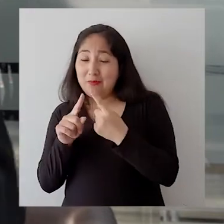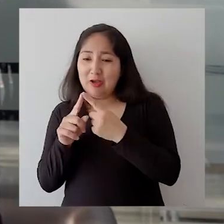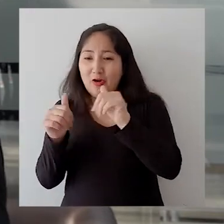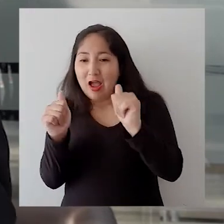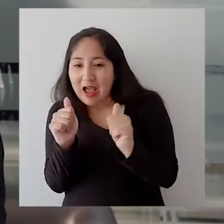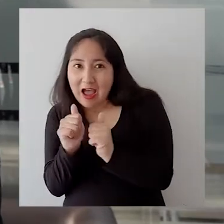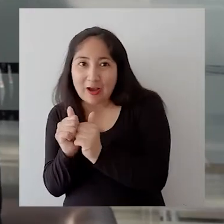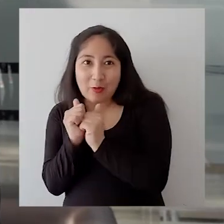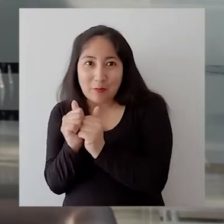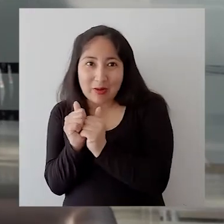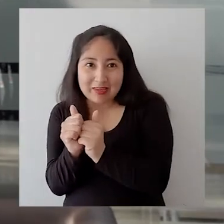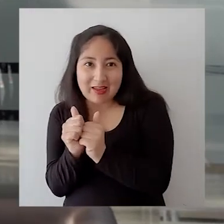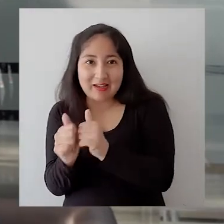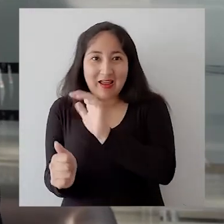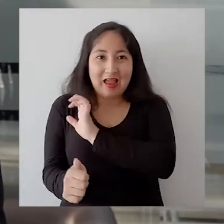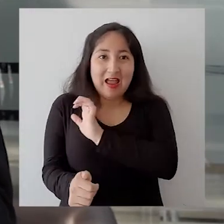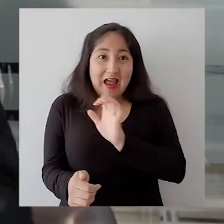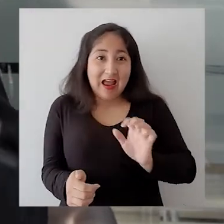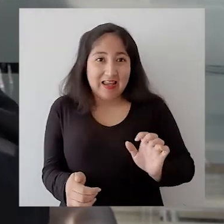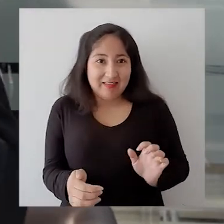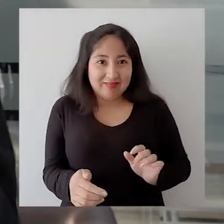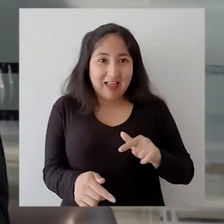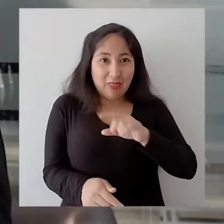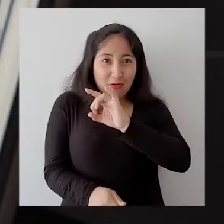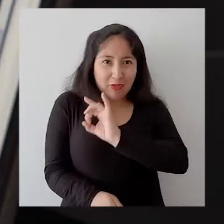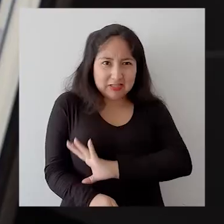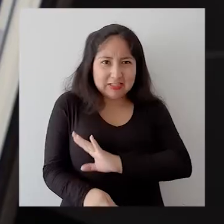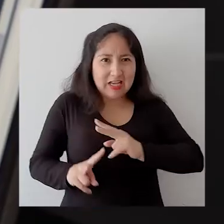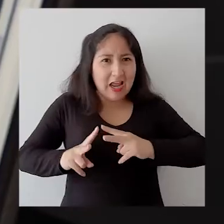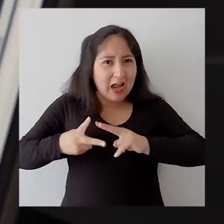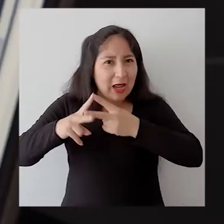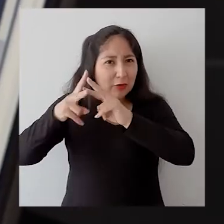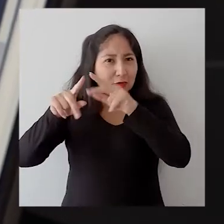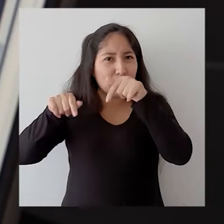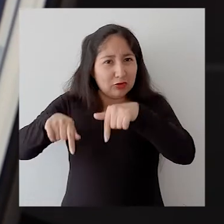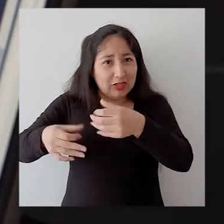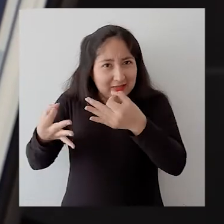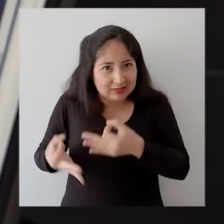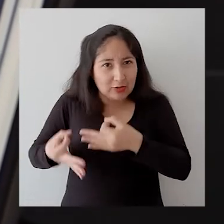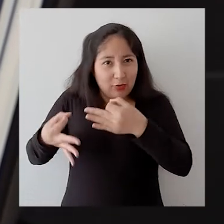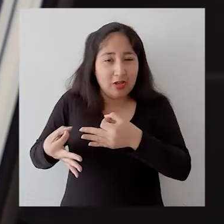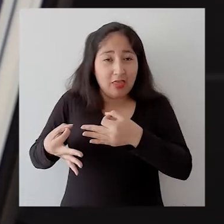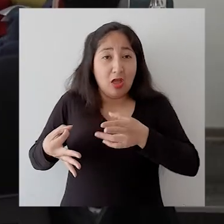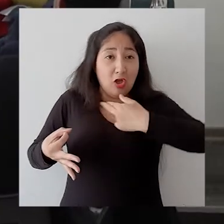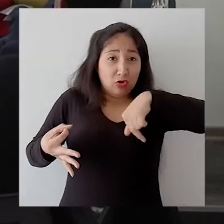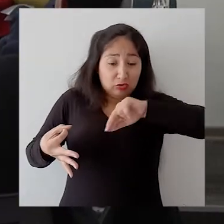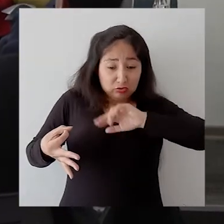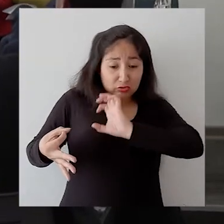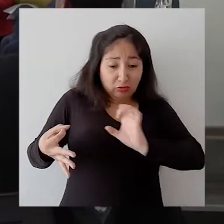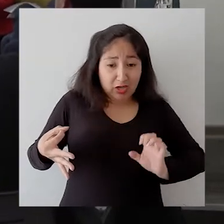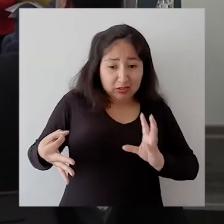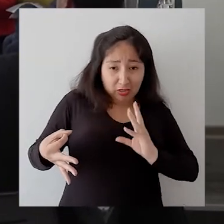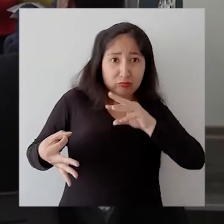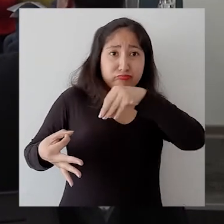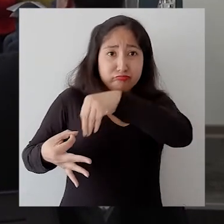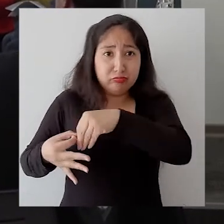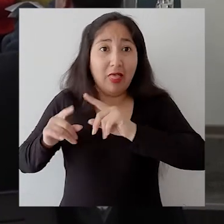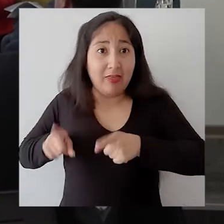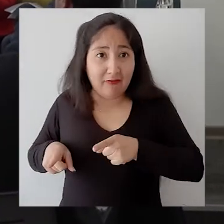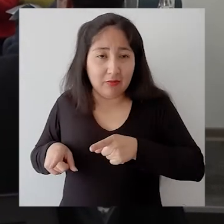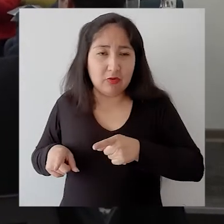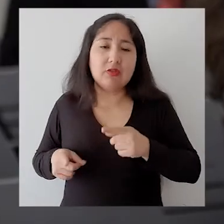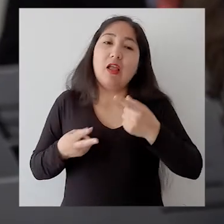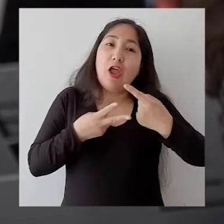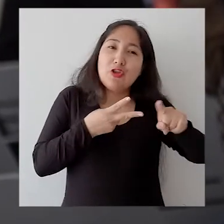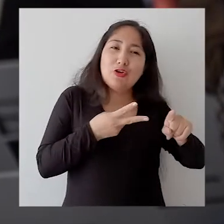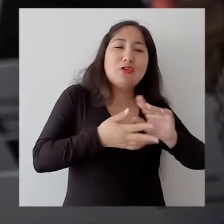acompañar al Estado de Chile en la construcción de estos mecanismos de ciberseguridad. Somos parte del Estado, tenemos una vocación social. Y por